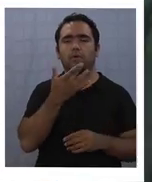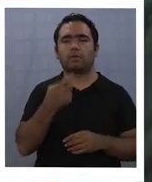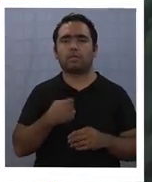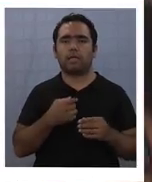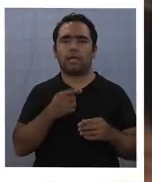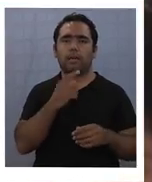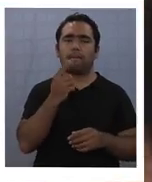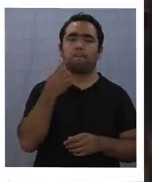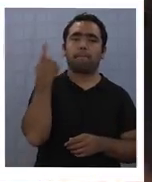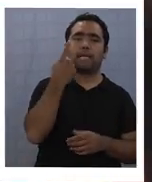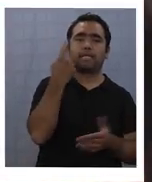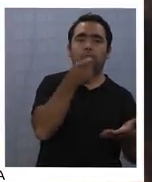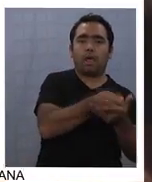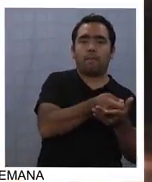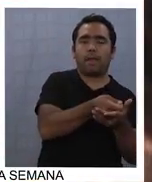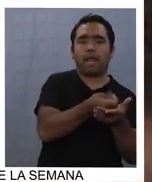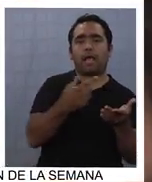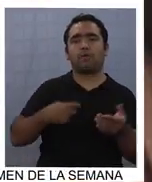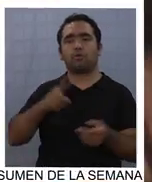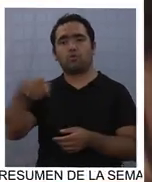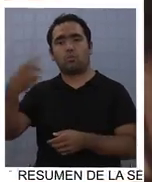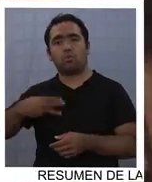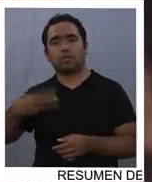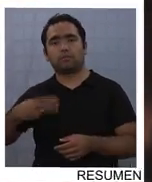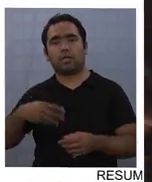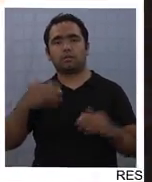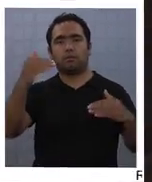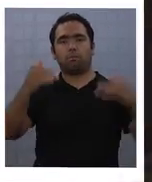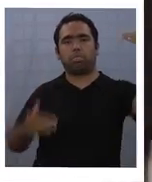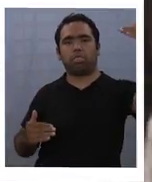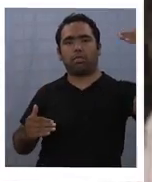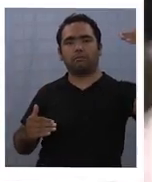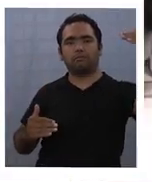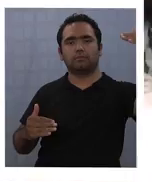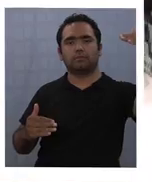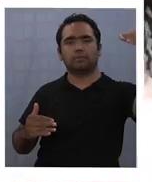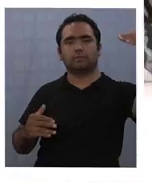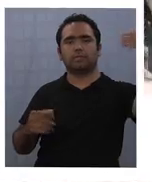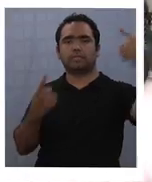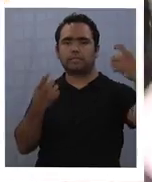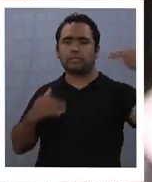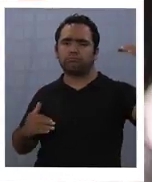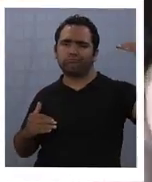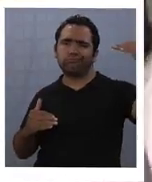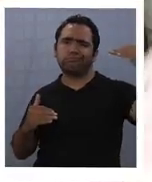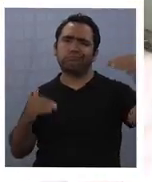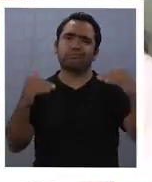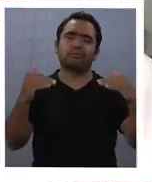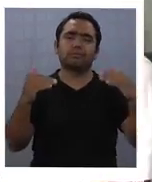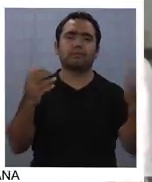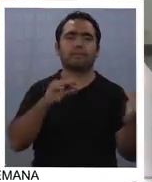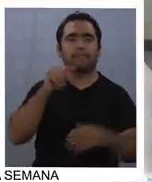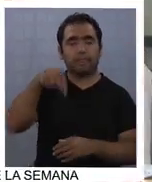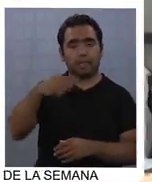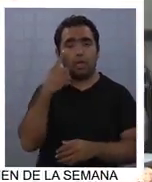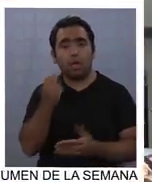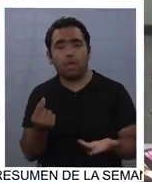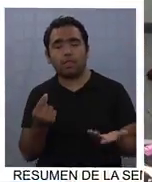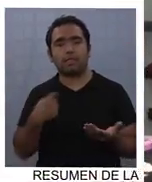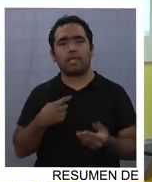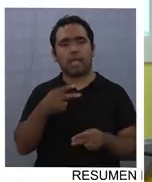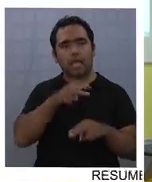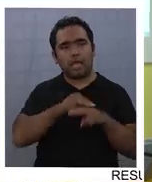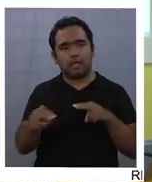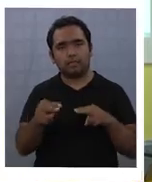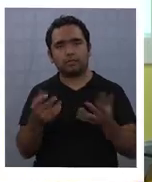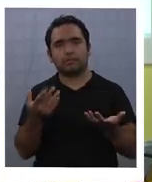pagados y los municipalizados. Si uno le hace un seguimiento a los colegios que hoy día, por ejemplo, descartando los que siempre suben, que